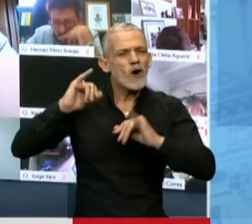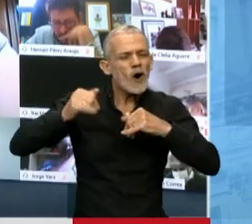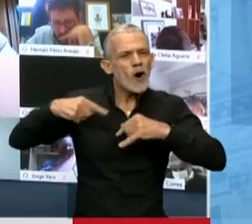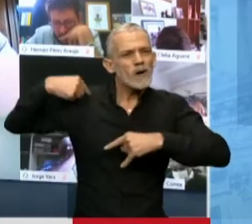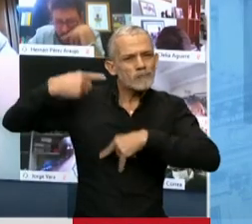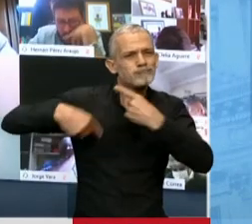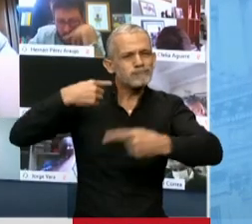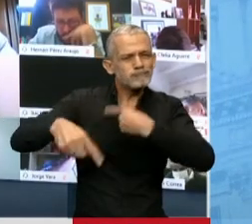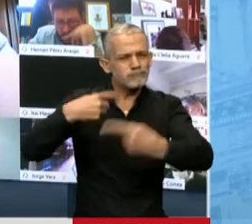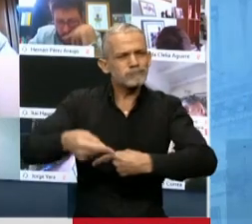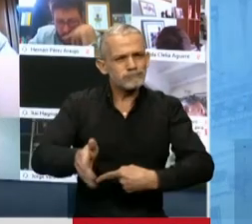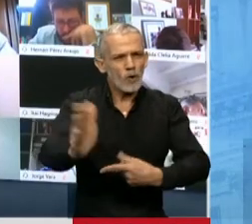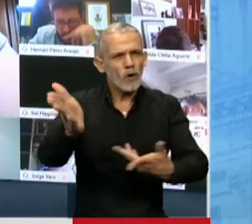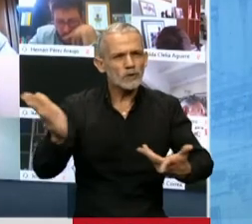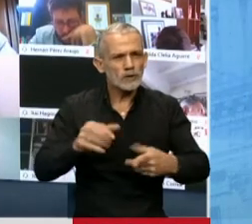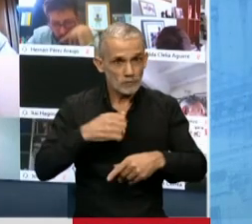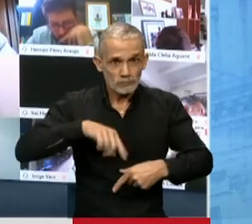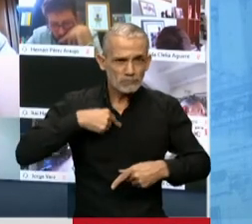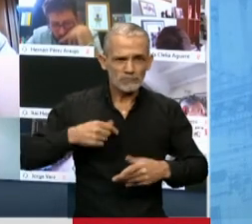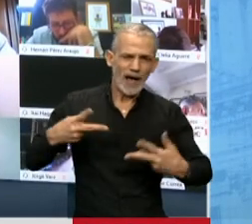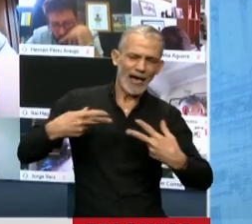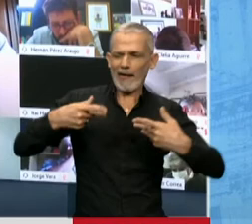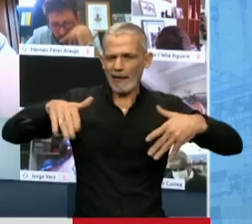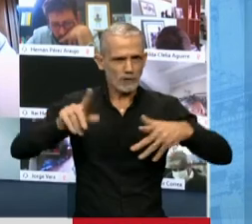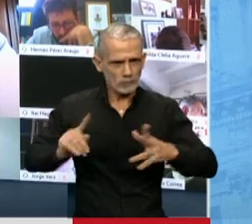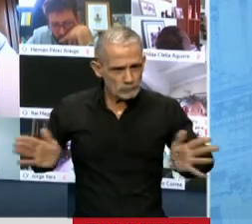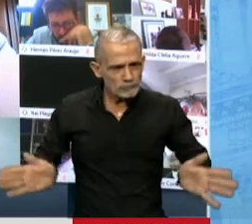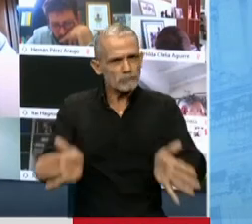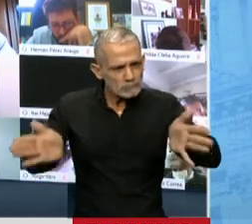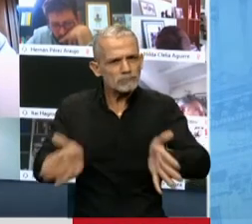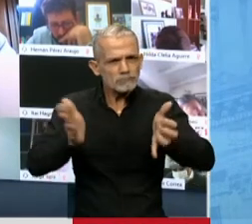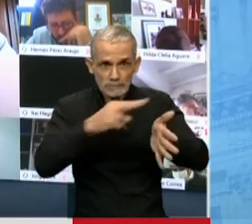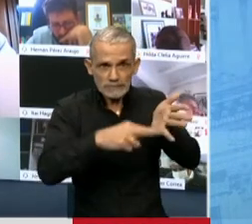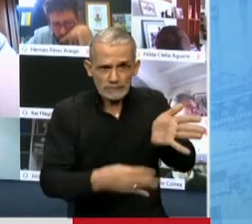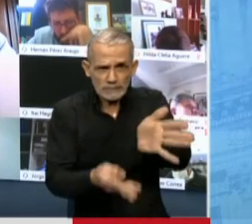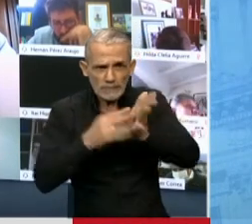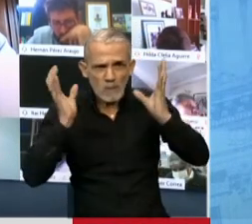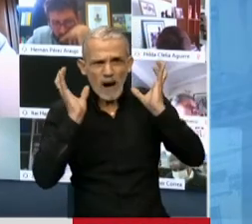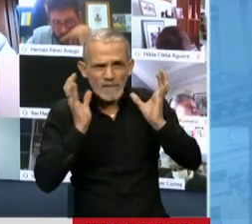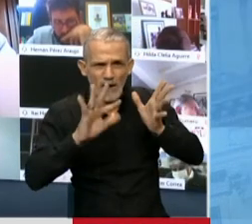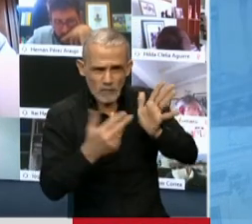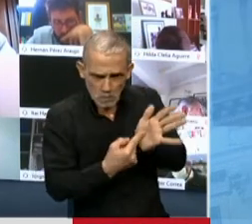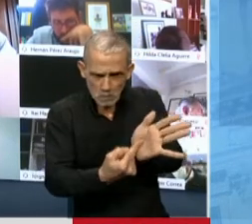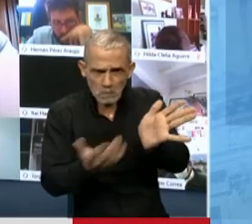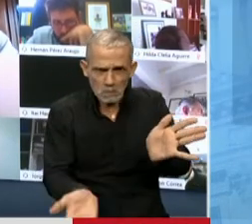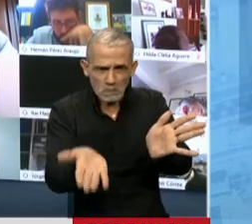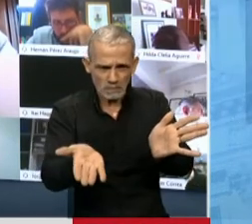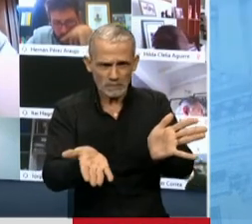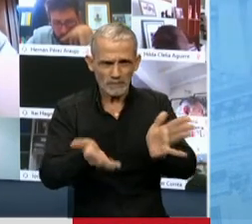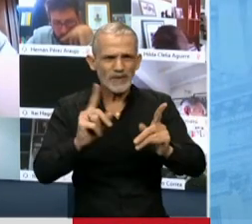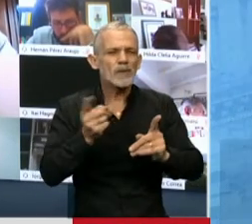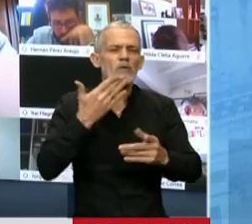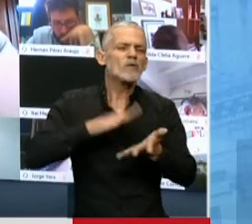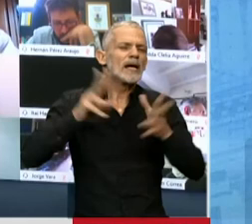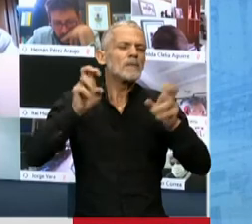y que hay que incentivar este tipo de lectura. También cuando hablo de la